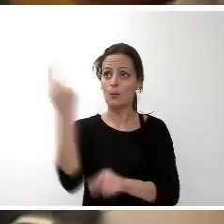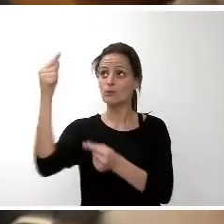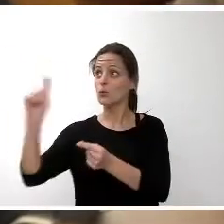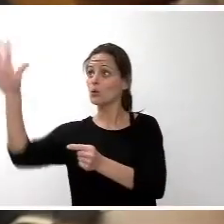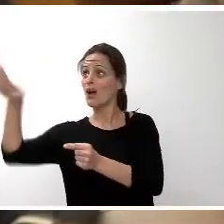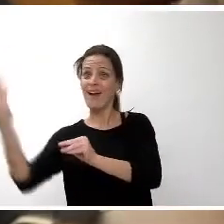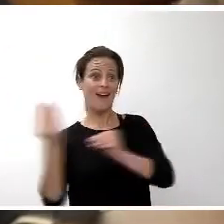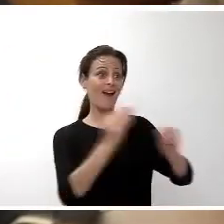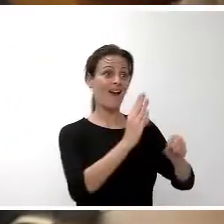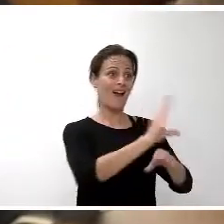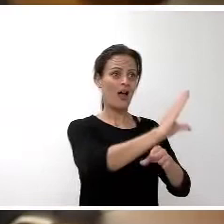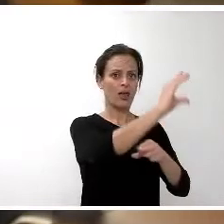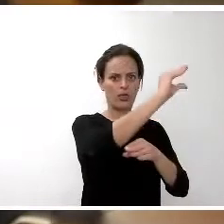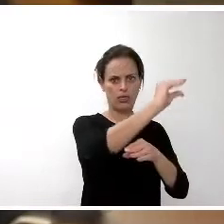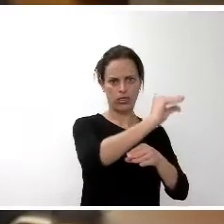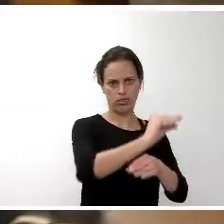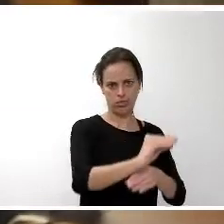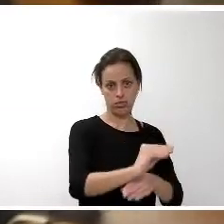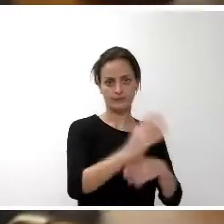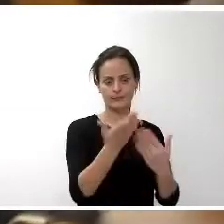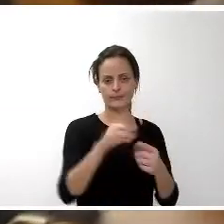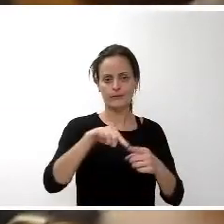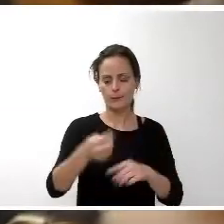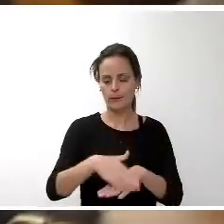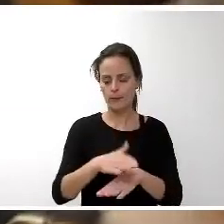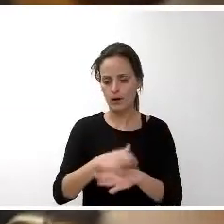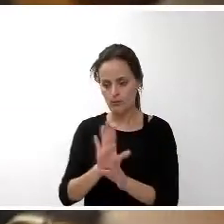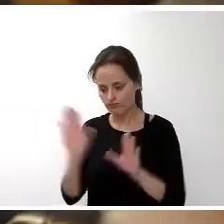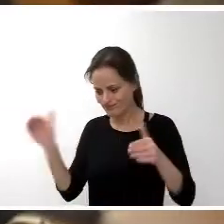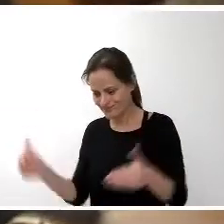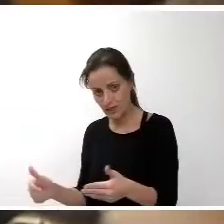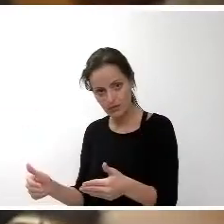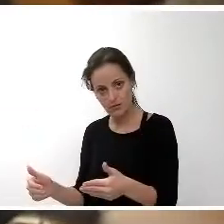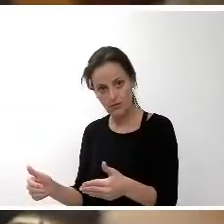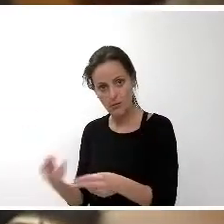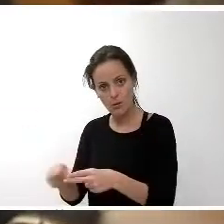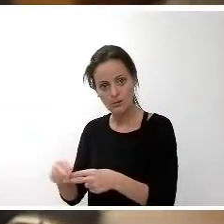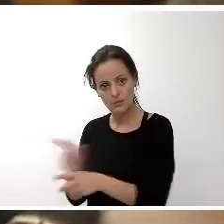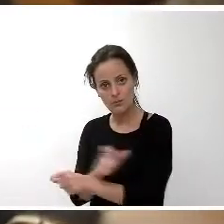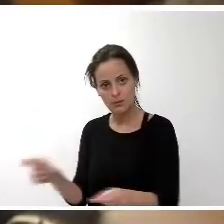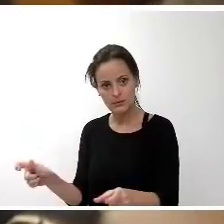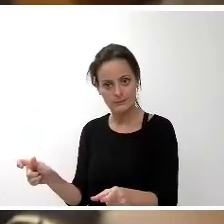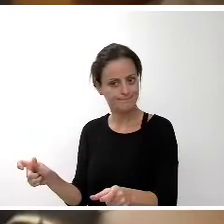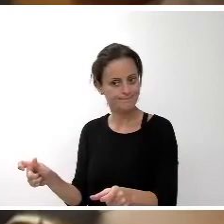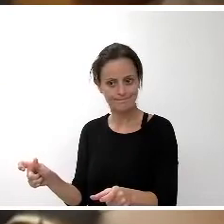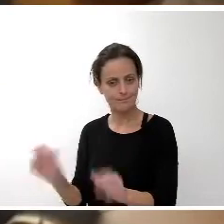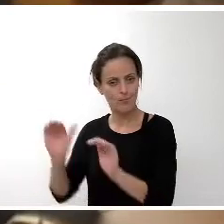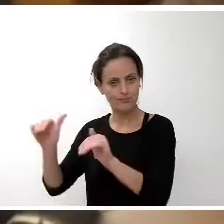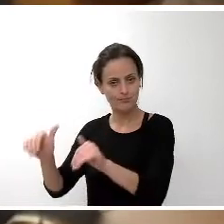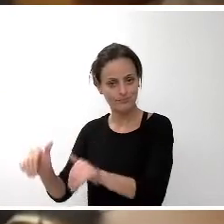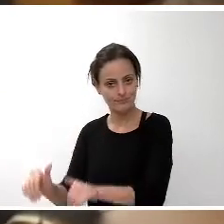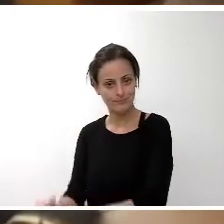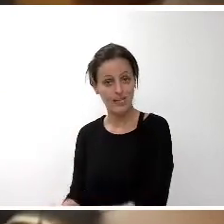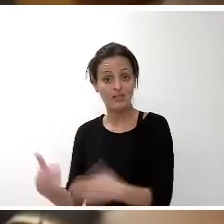era bastante poco para poder hacer políticas de personas. Por lo tanto, comparativamente, el